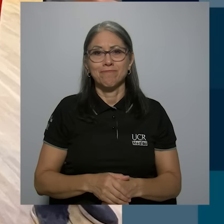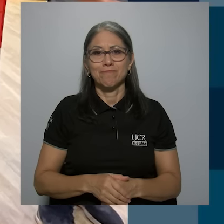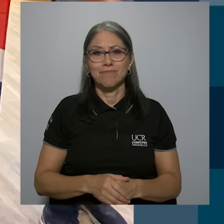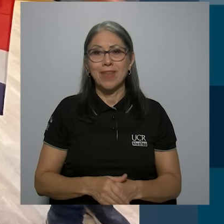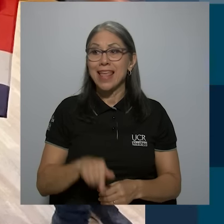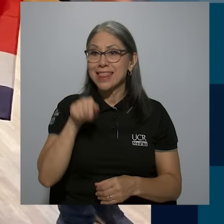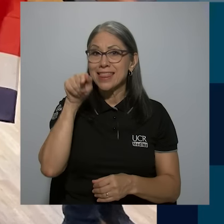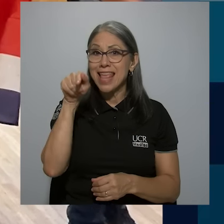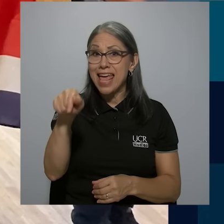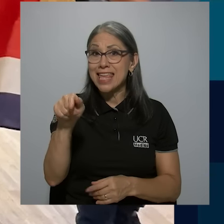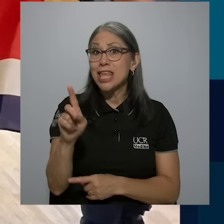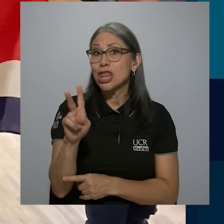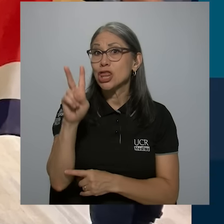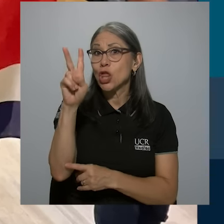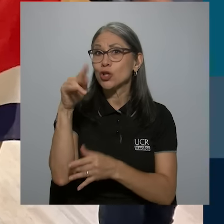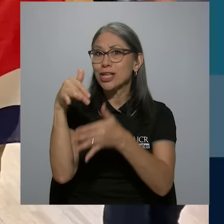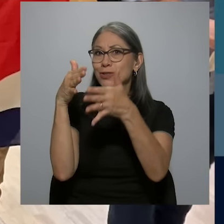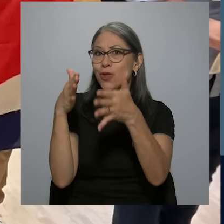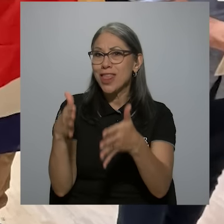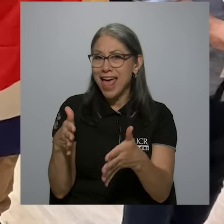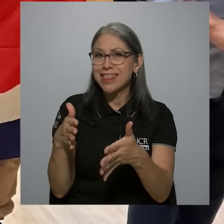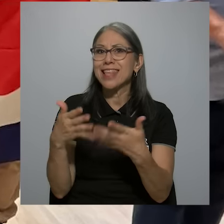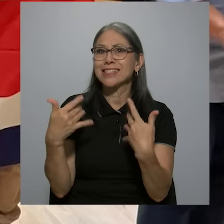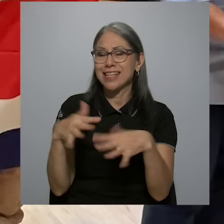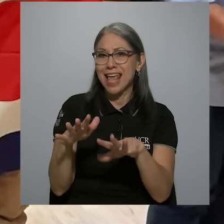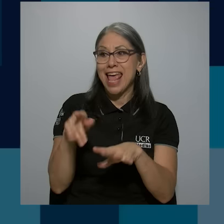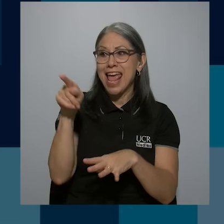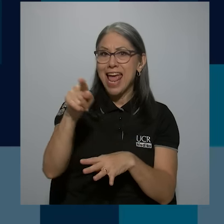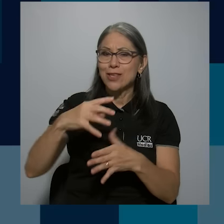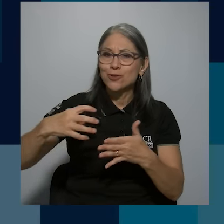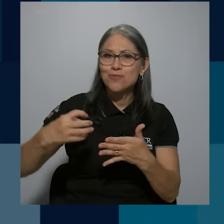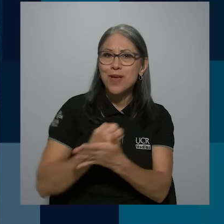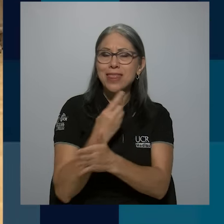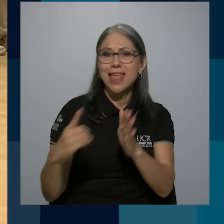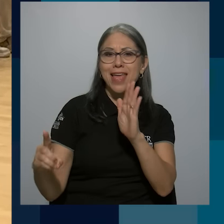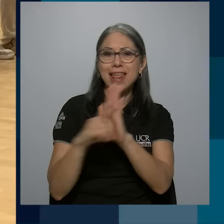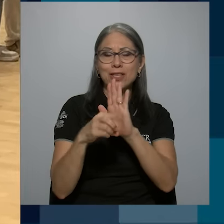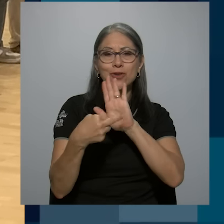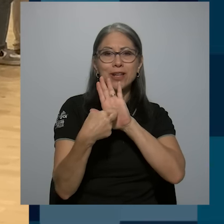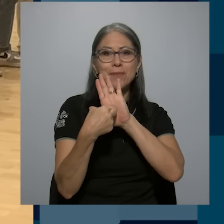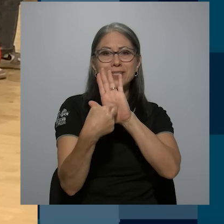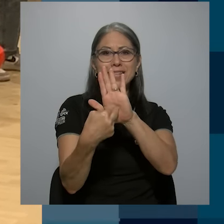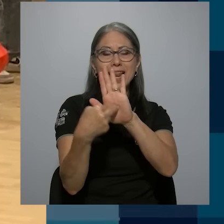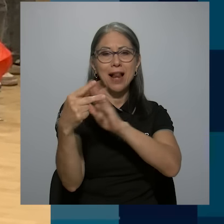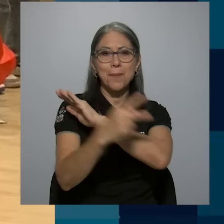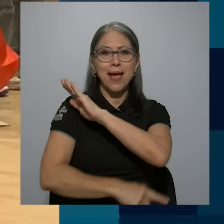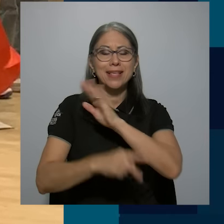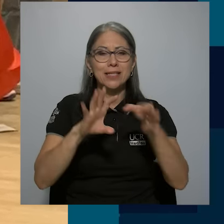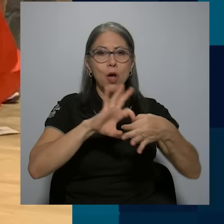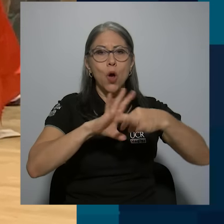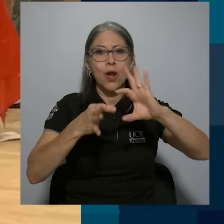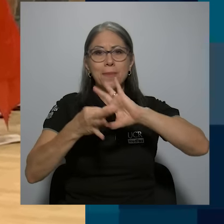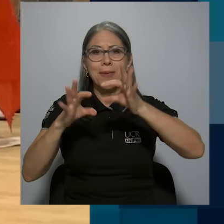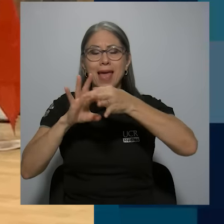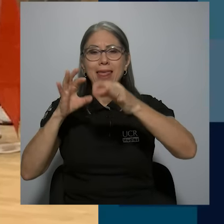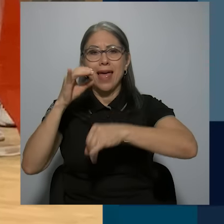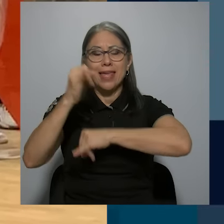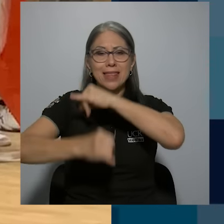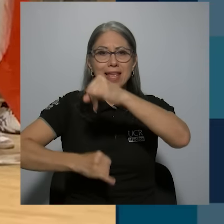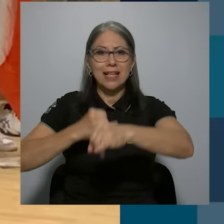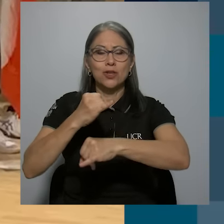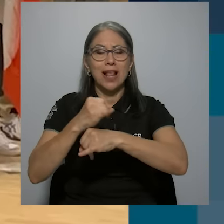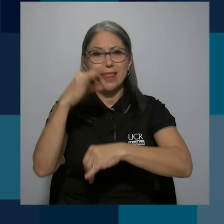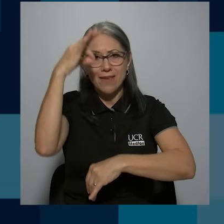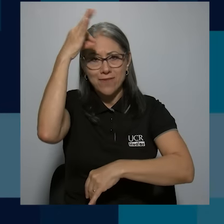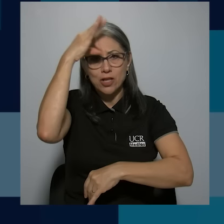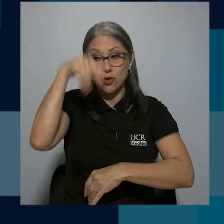De ahí surgen dos estudiantes quienes se ganan el derecho de representar al país en la Olimpiada Internacional de